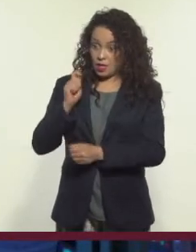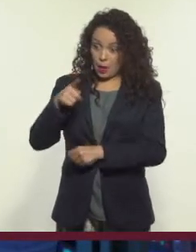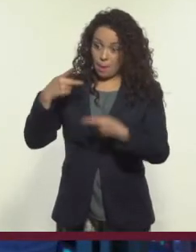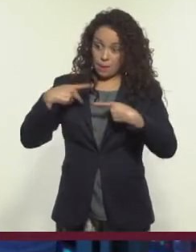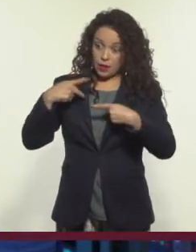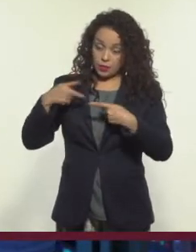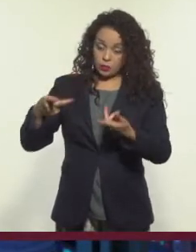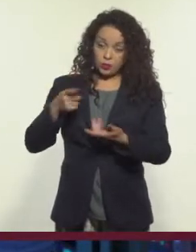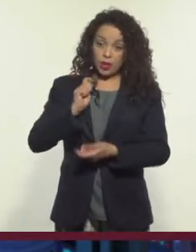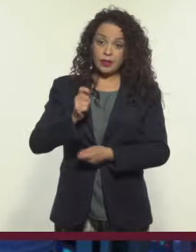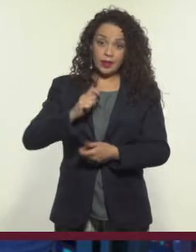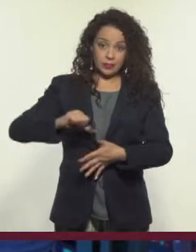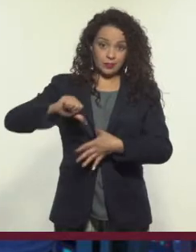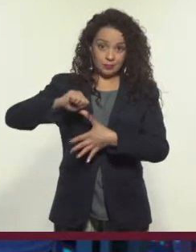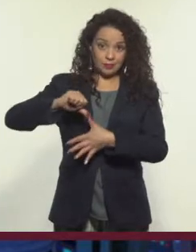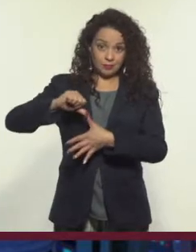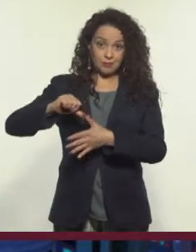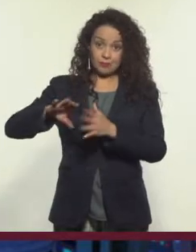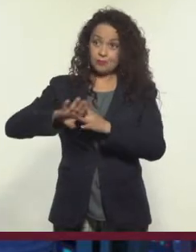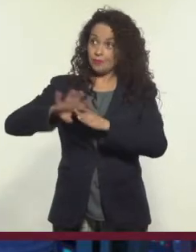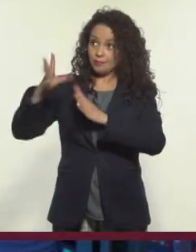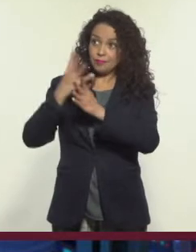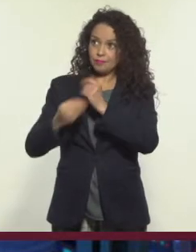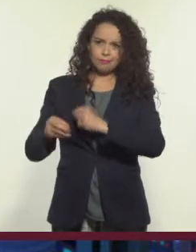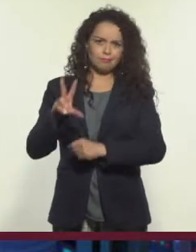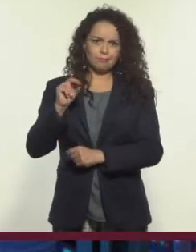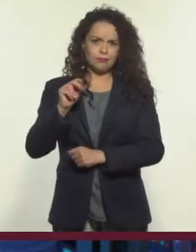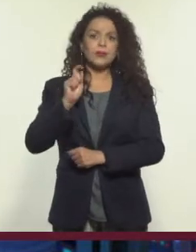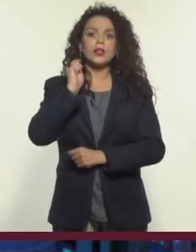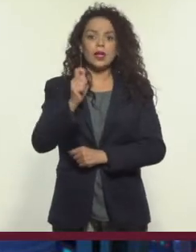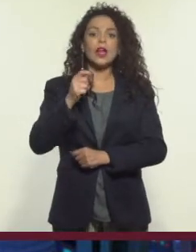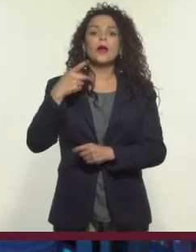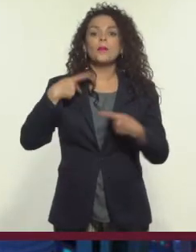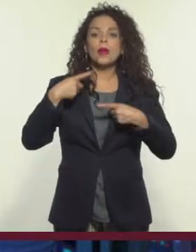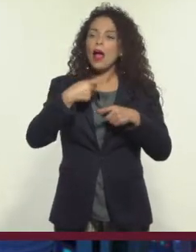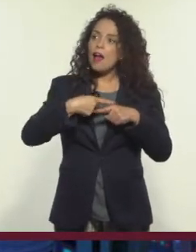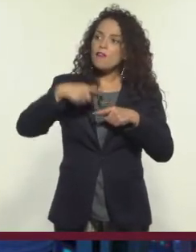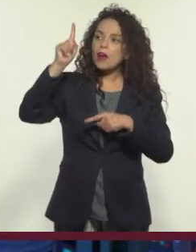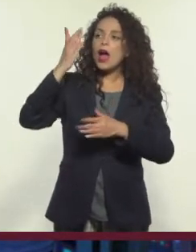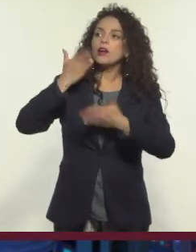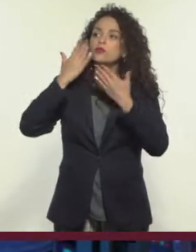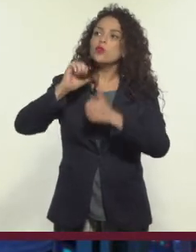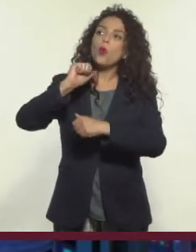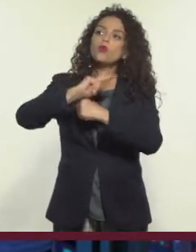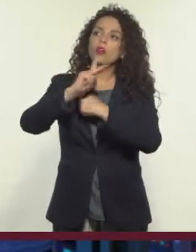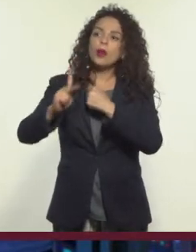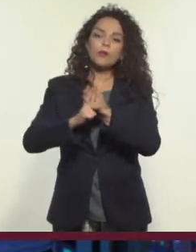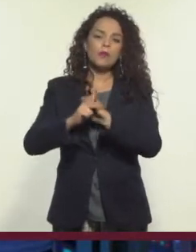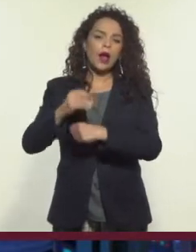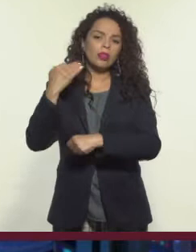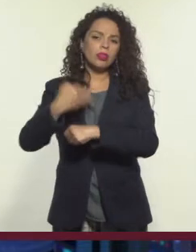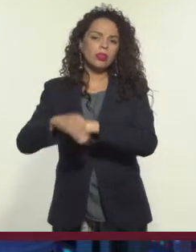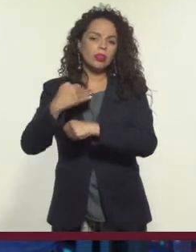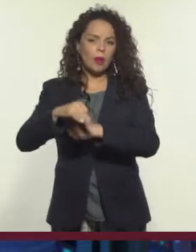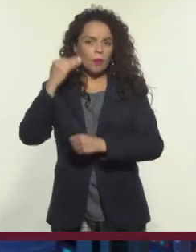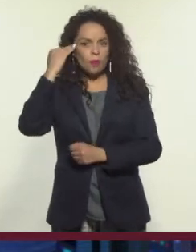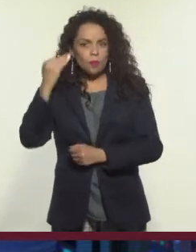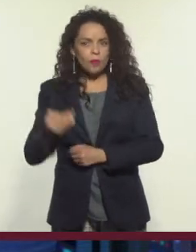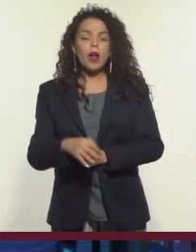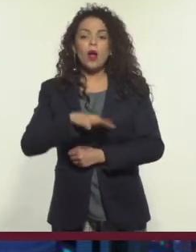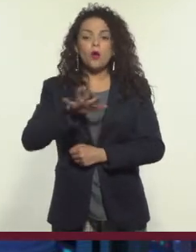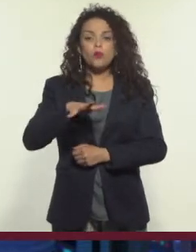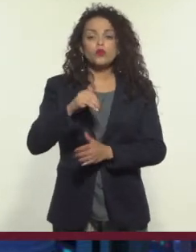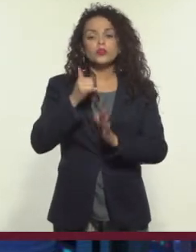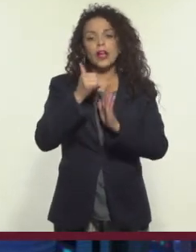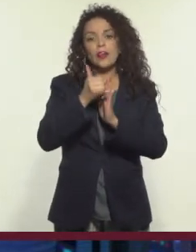exclusivo de los migrantes centroamericanos. También quienes van a ir a estudiar por un periodo de tiempo a otro país. Por ejemplo, buscan mucho en YouTube